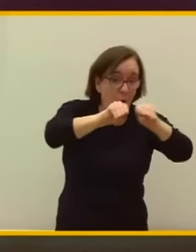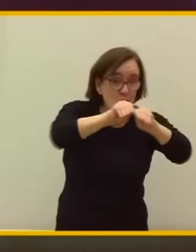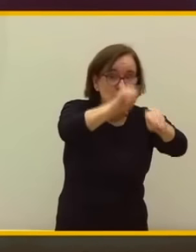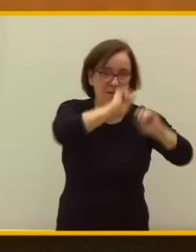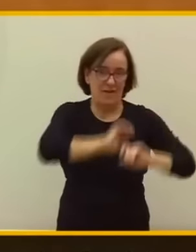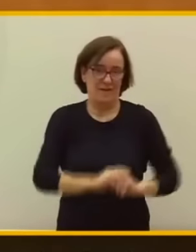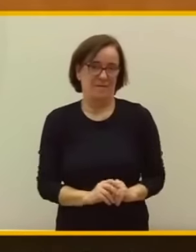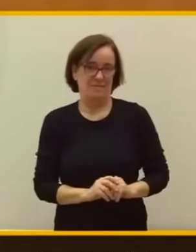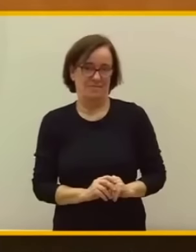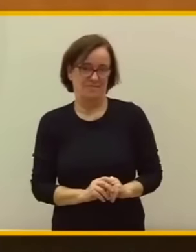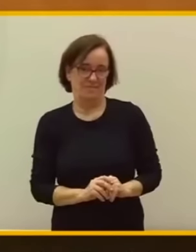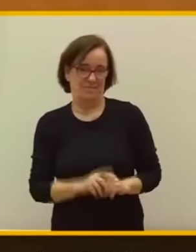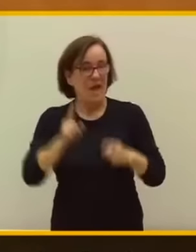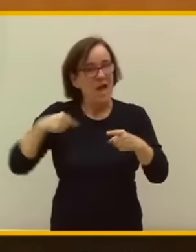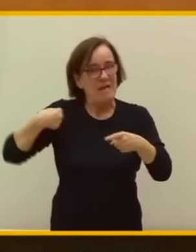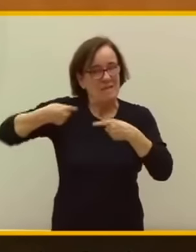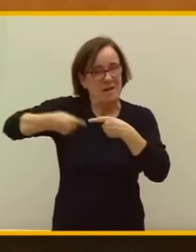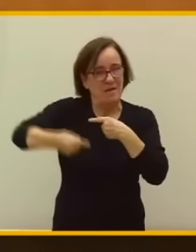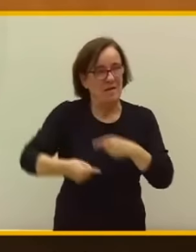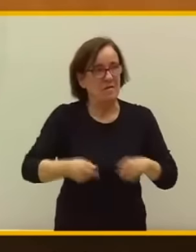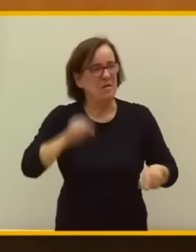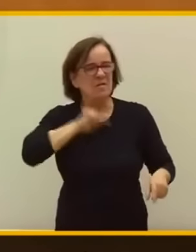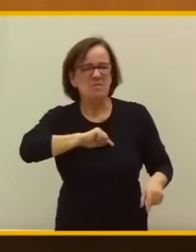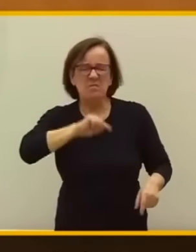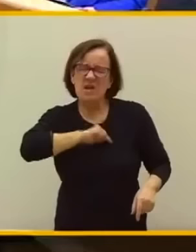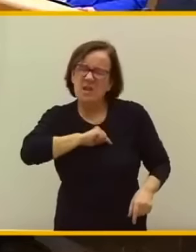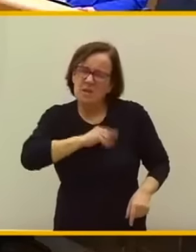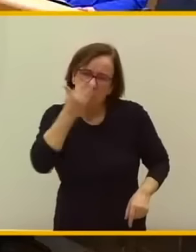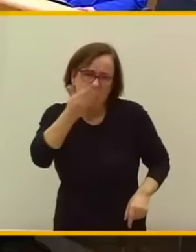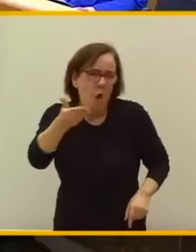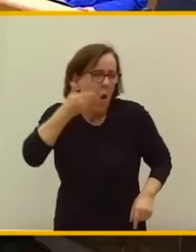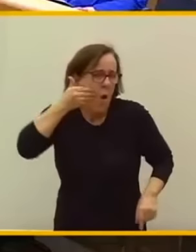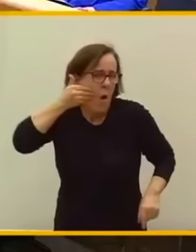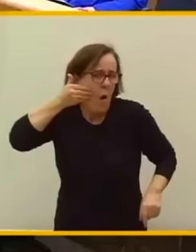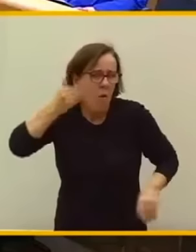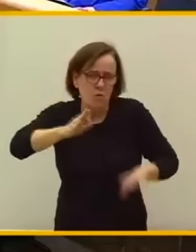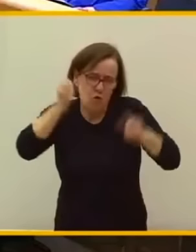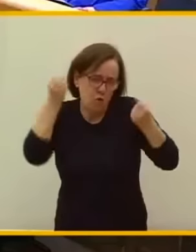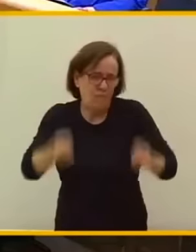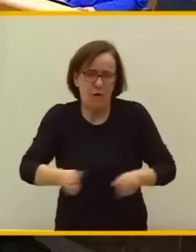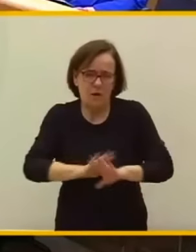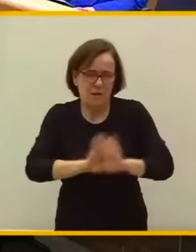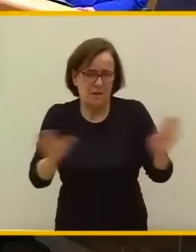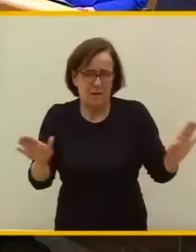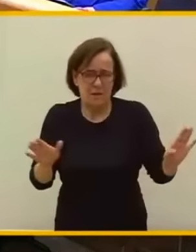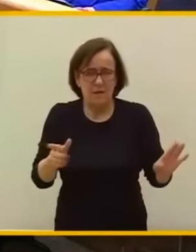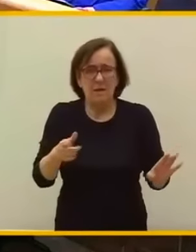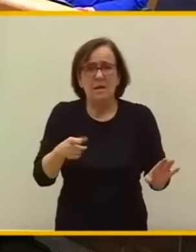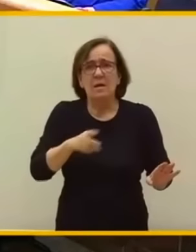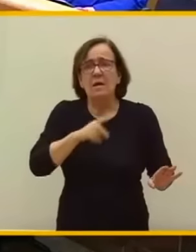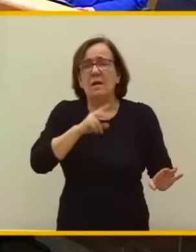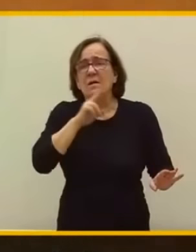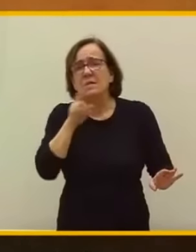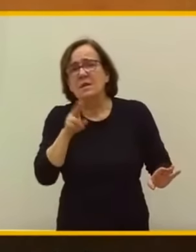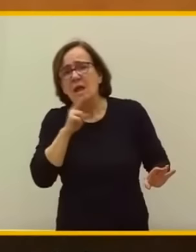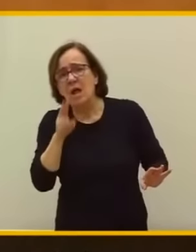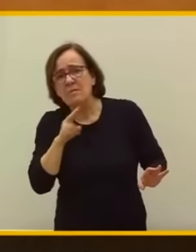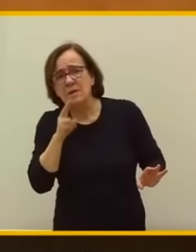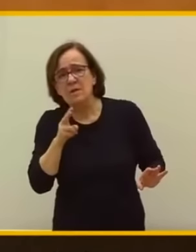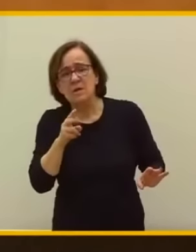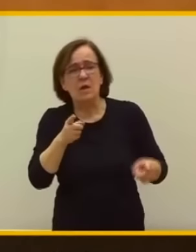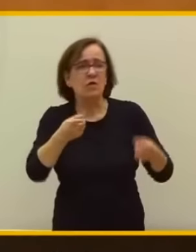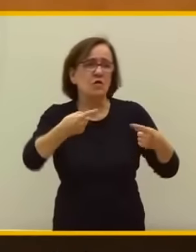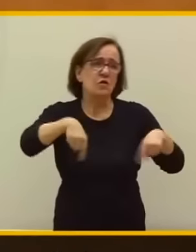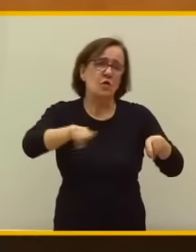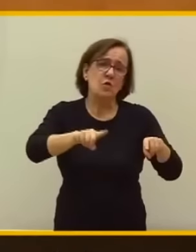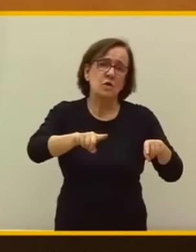sus descendientes. Así que me siento muy orgulloso. Y cuando hablan